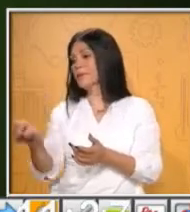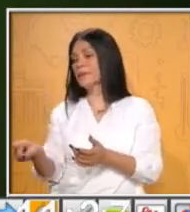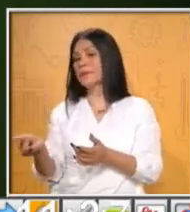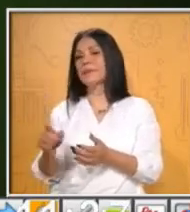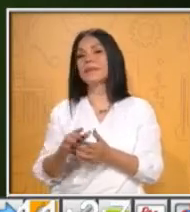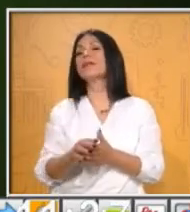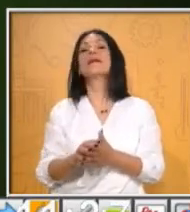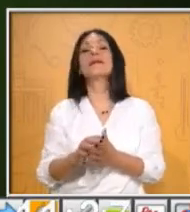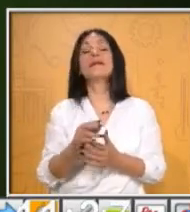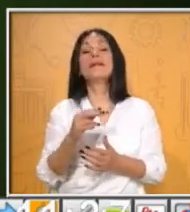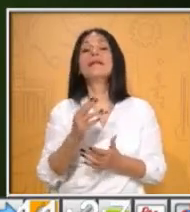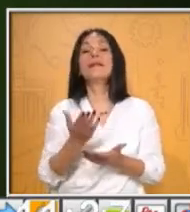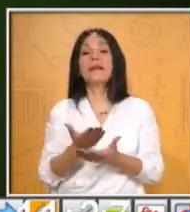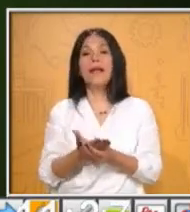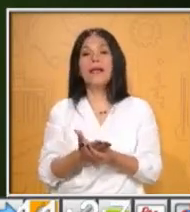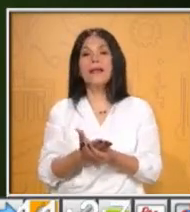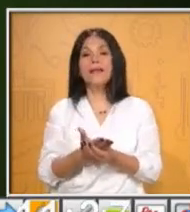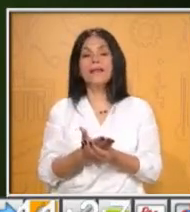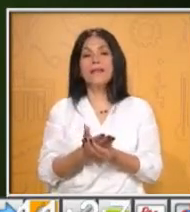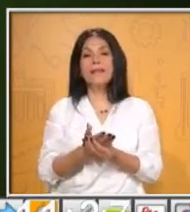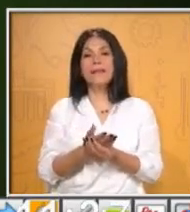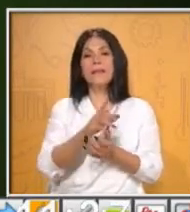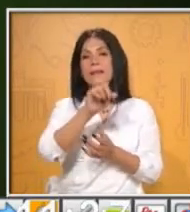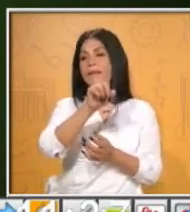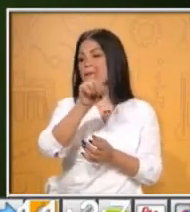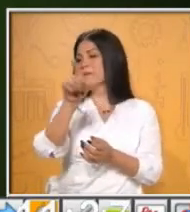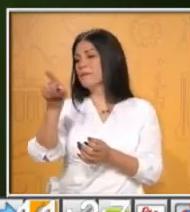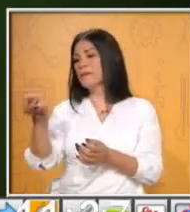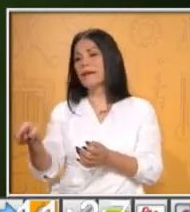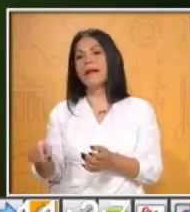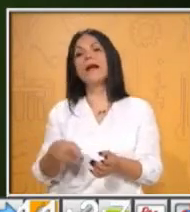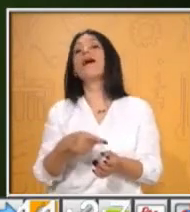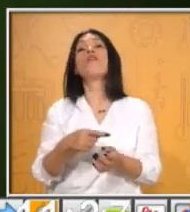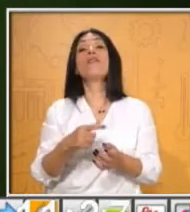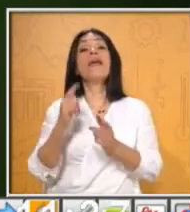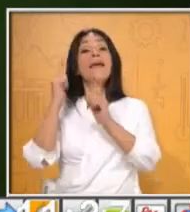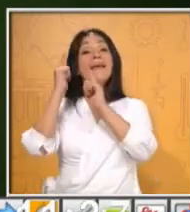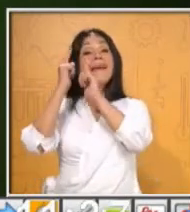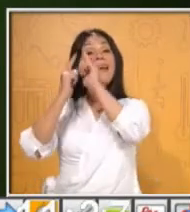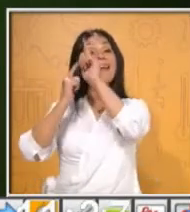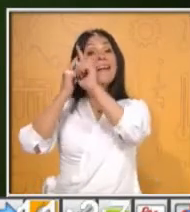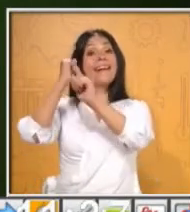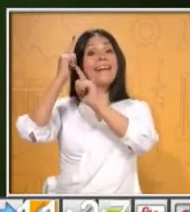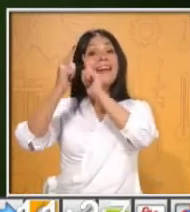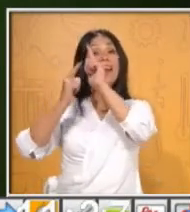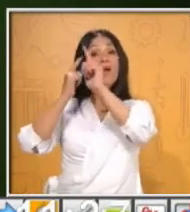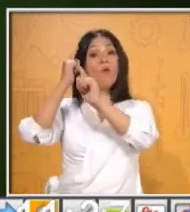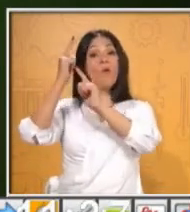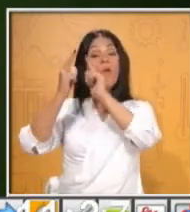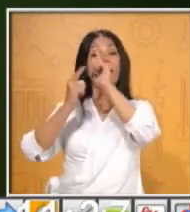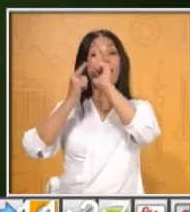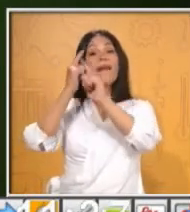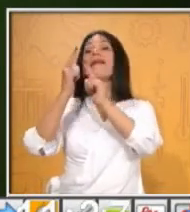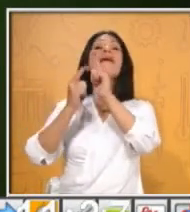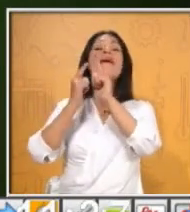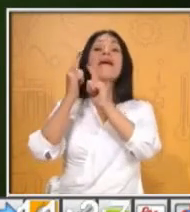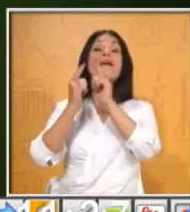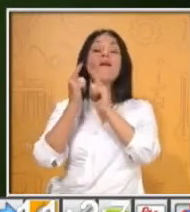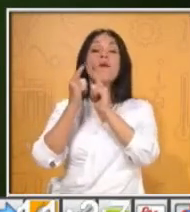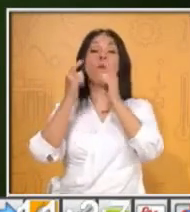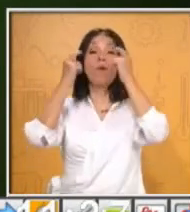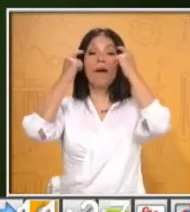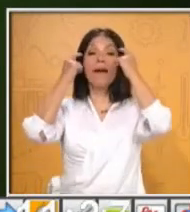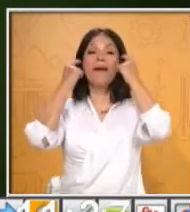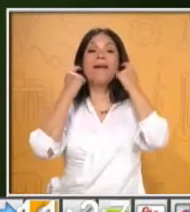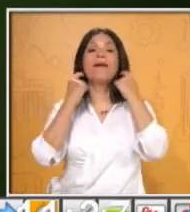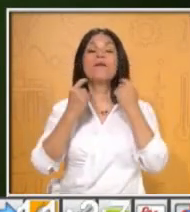Nayarit, entonces... Ah, perdón. Estaba de Nayarit, avanzamos un cuarto y llegamos a Guerrero. Pero después dice... otro